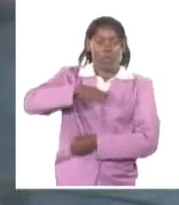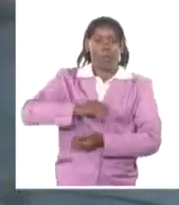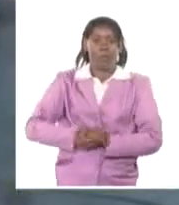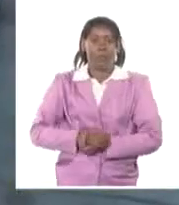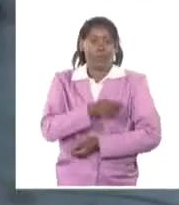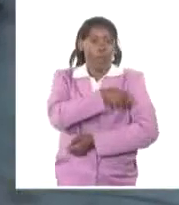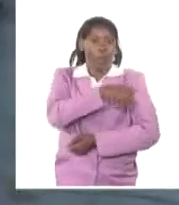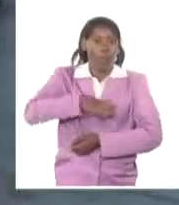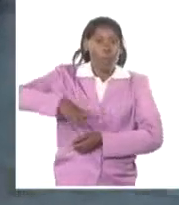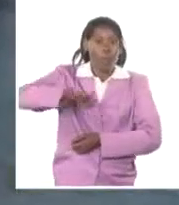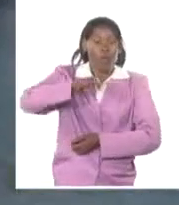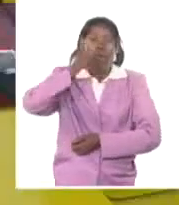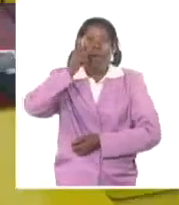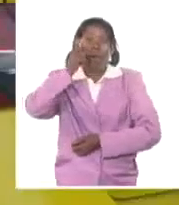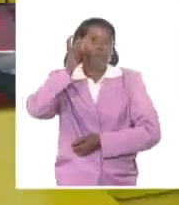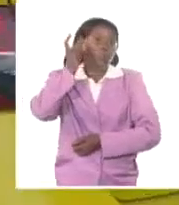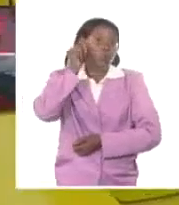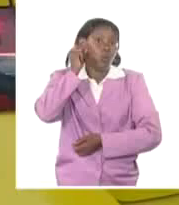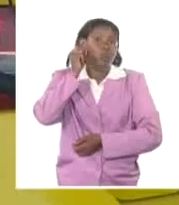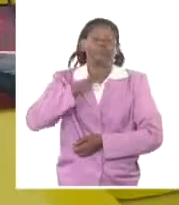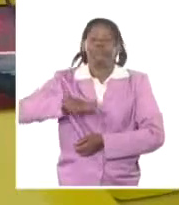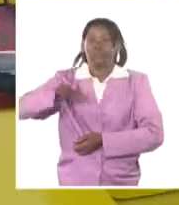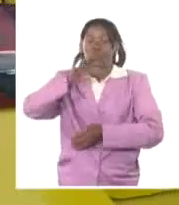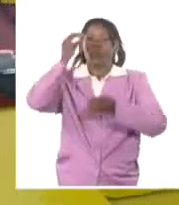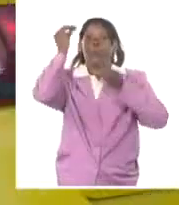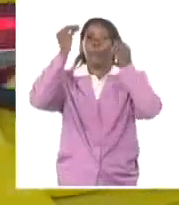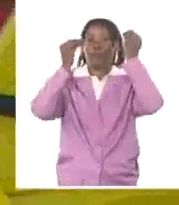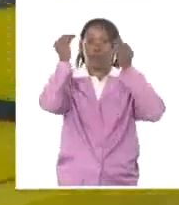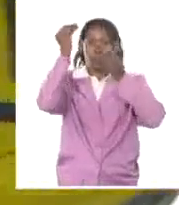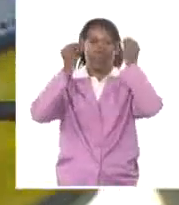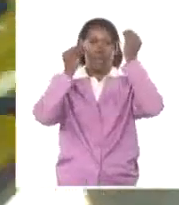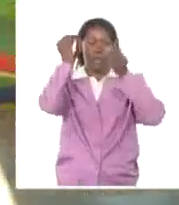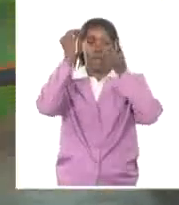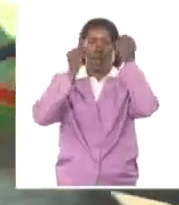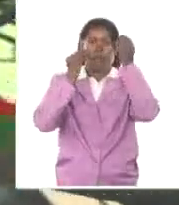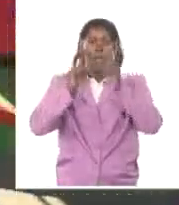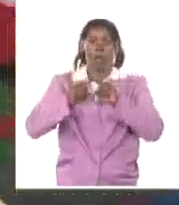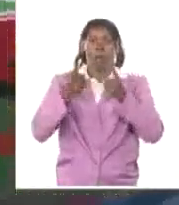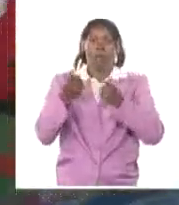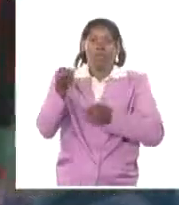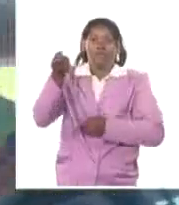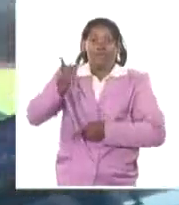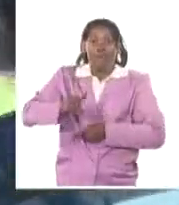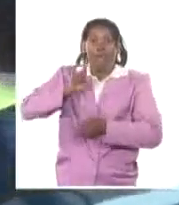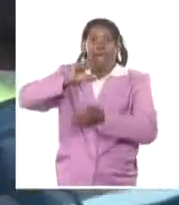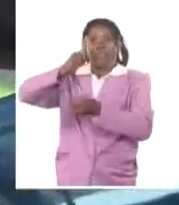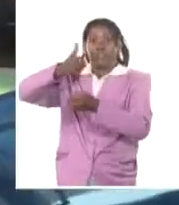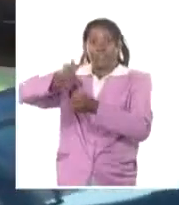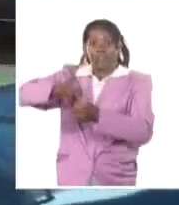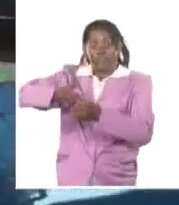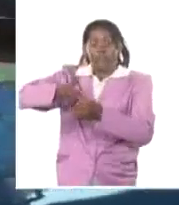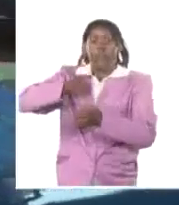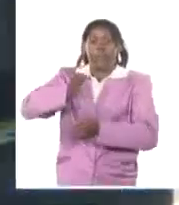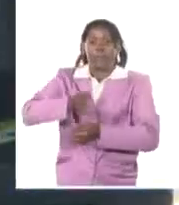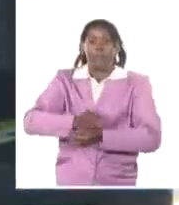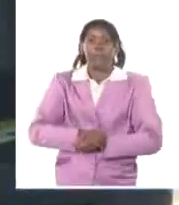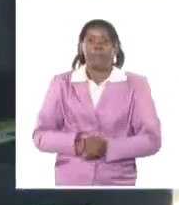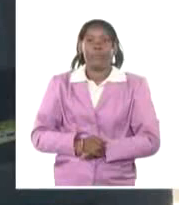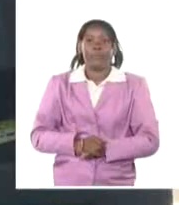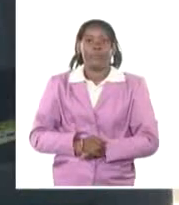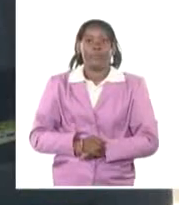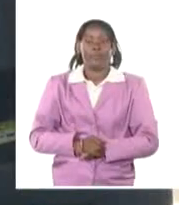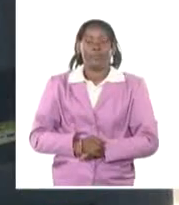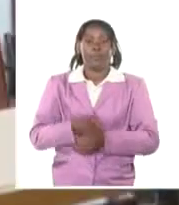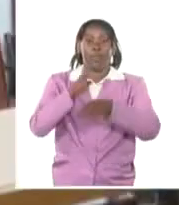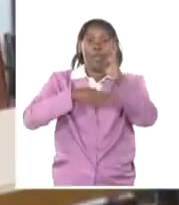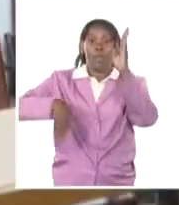de cualquier sector expresan preocupación por el déficit en la comercialización. El